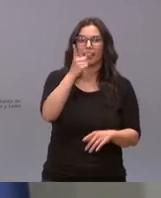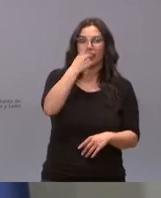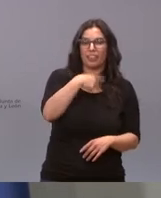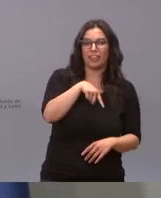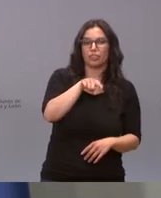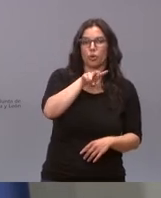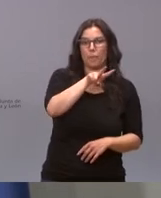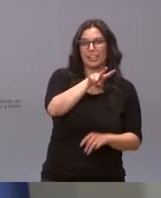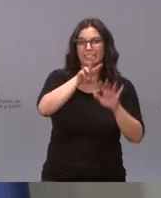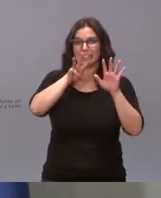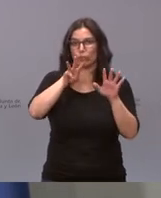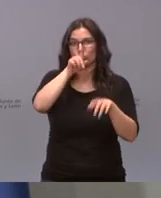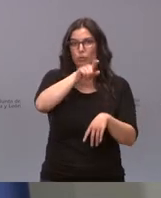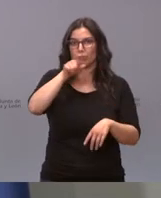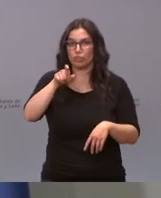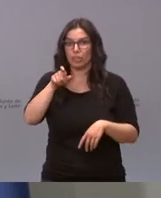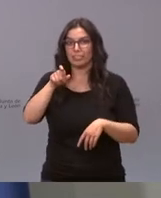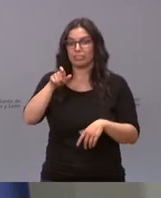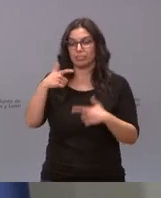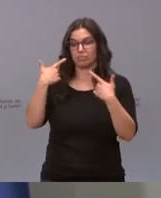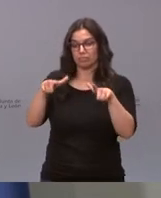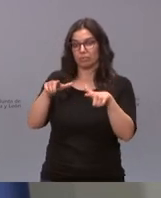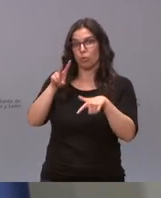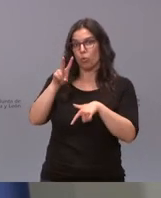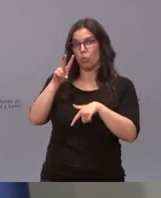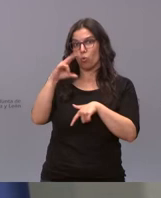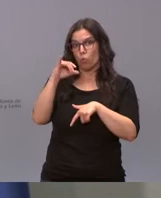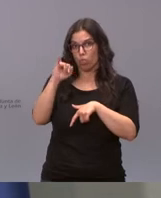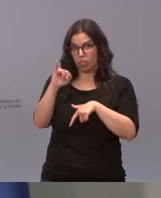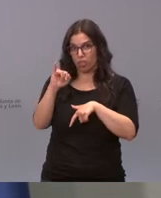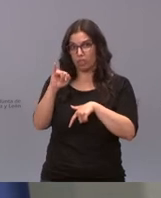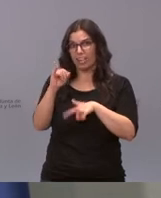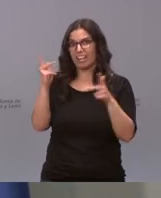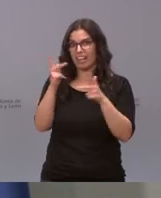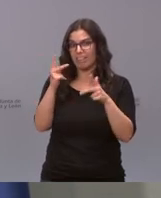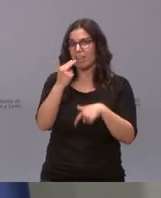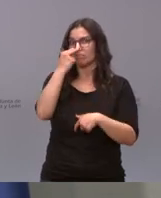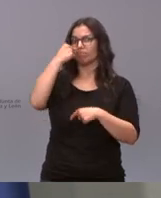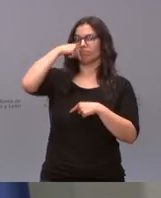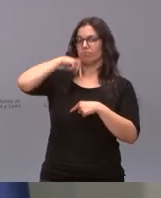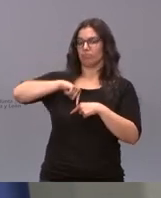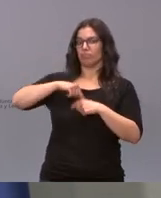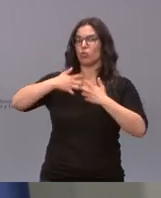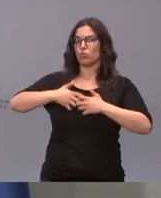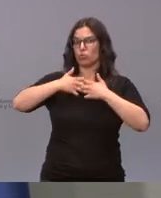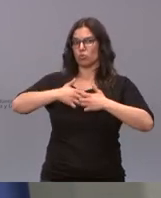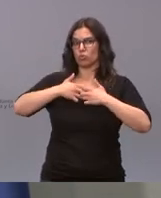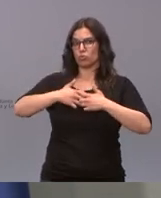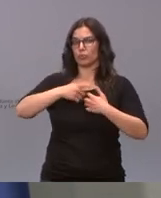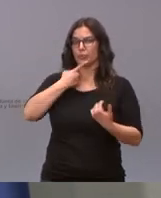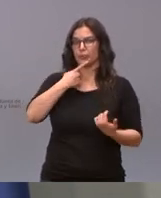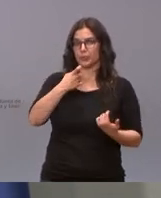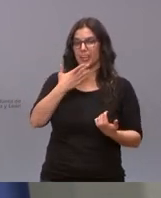128 personas intubadas en nuestra comunidad peleando por su vida y personas de 30